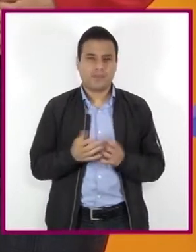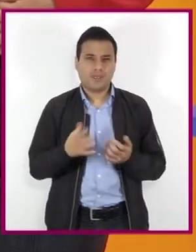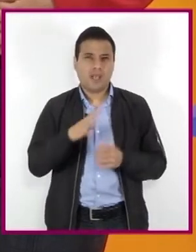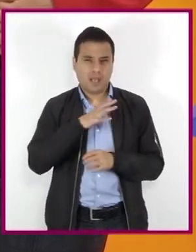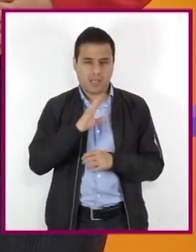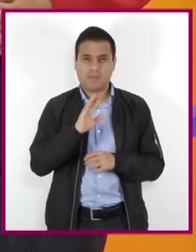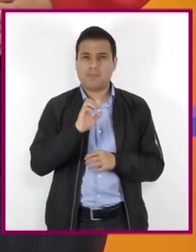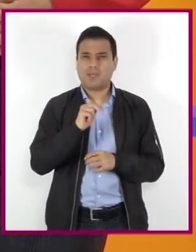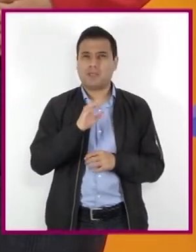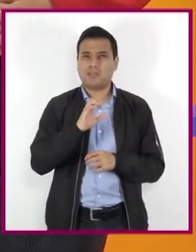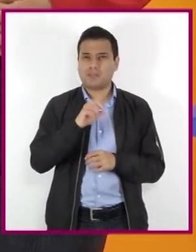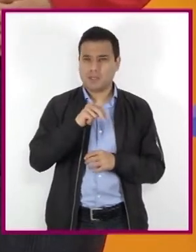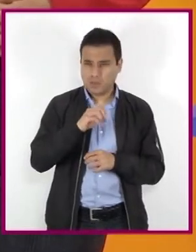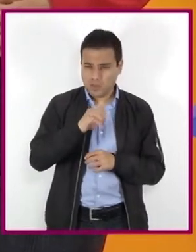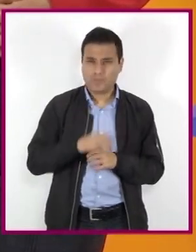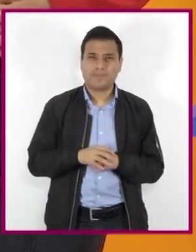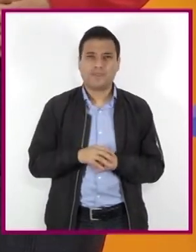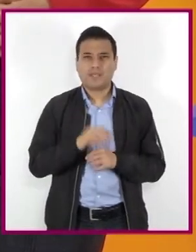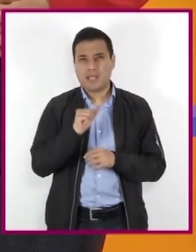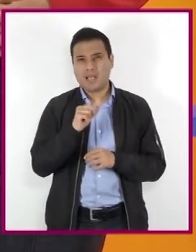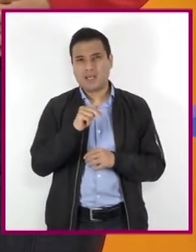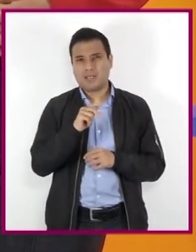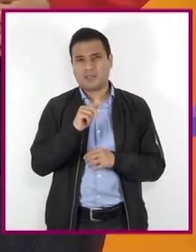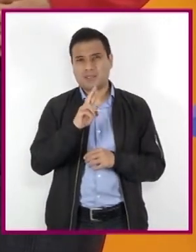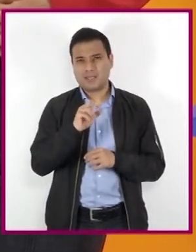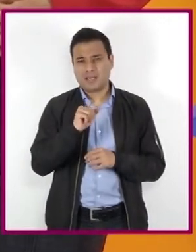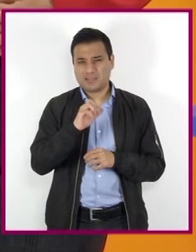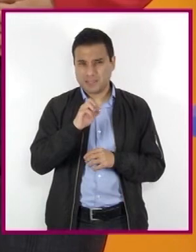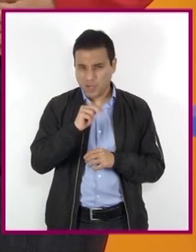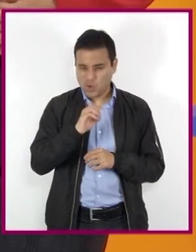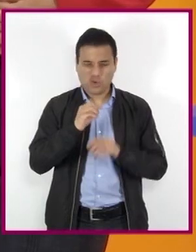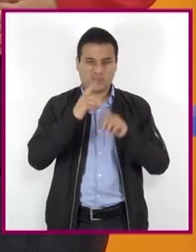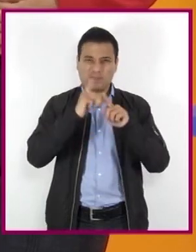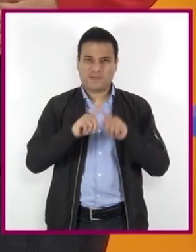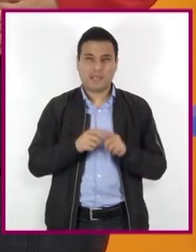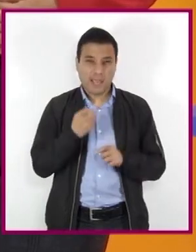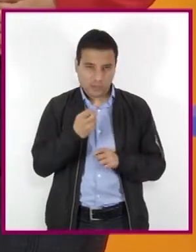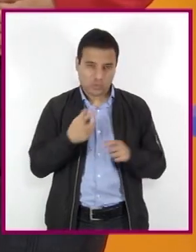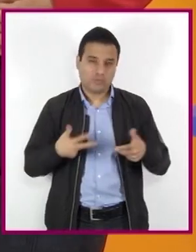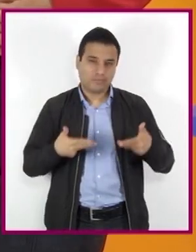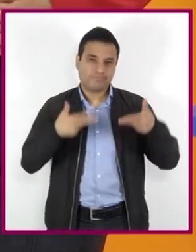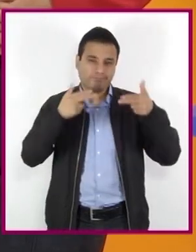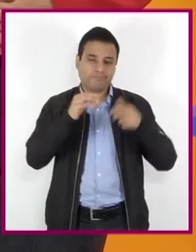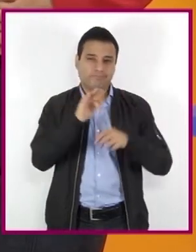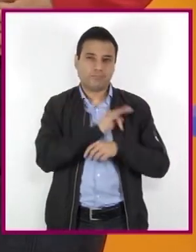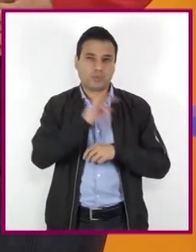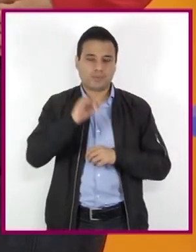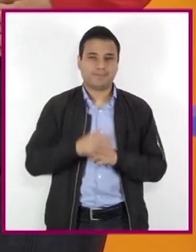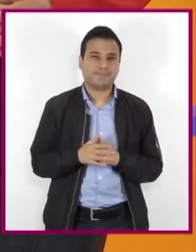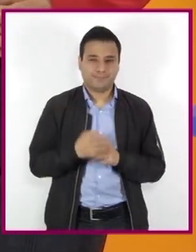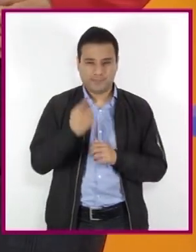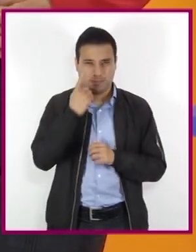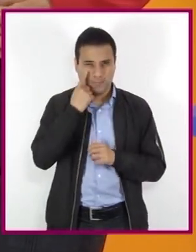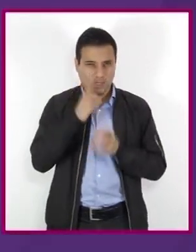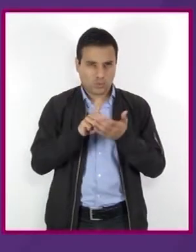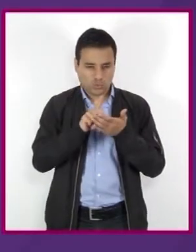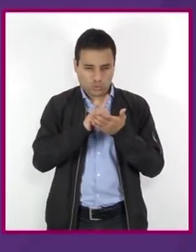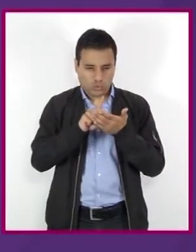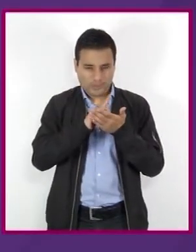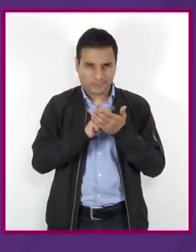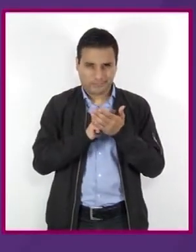benzeno, gileno y antraceno en su composición, que son cancerígenos. Reflexionemos acerca de las drogas.